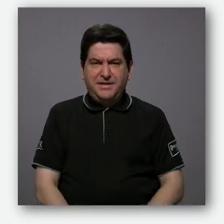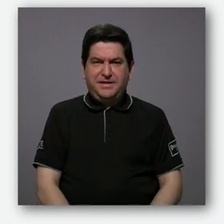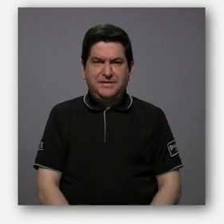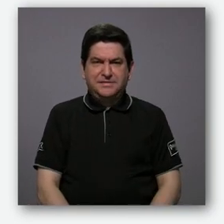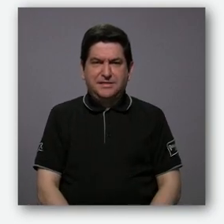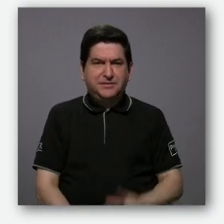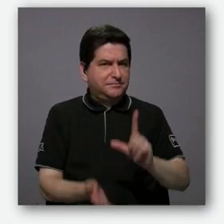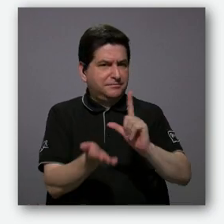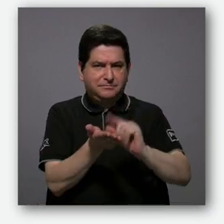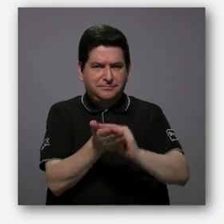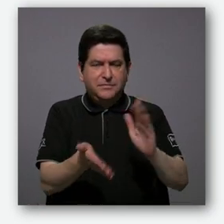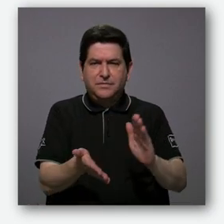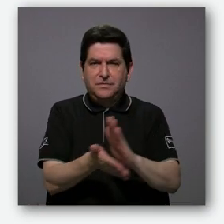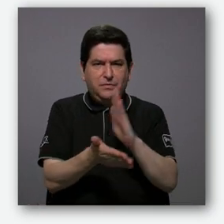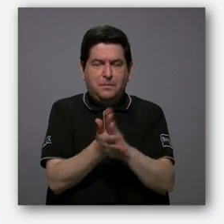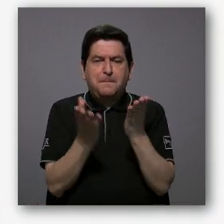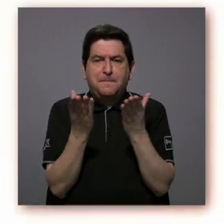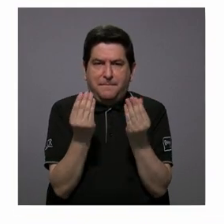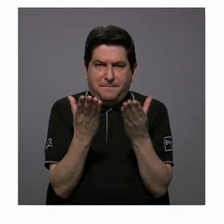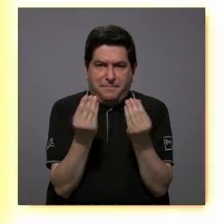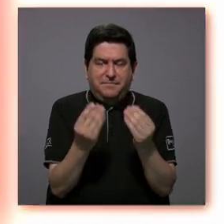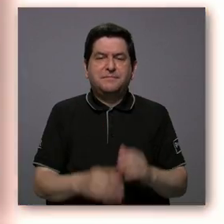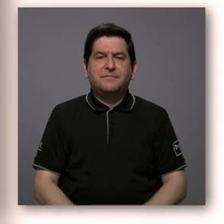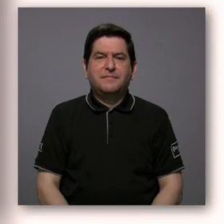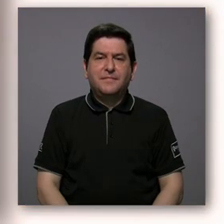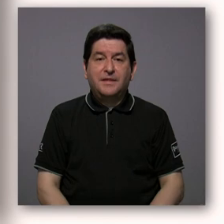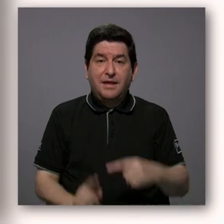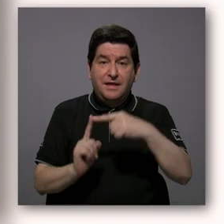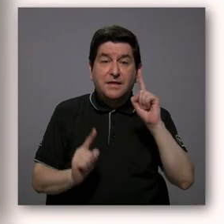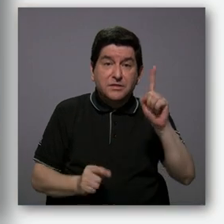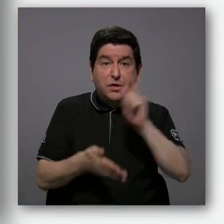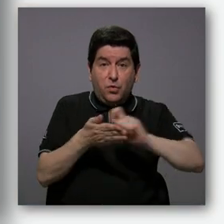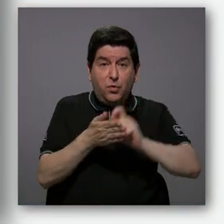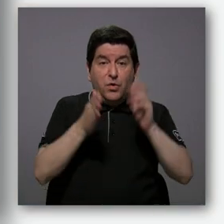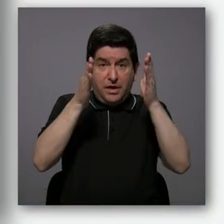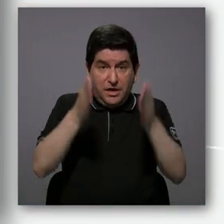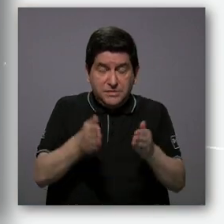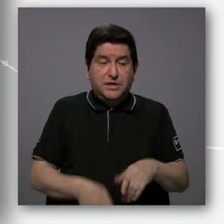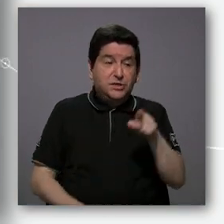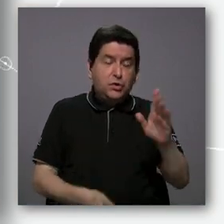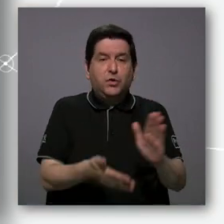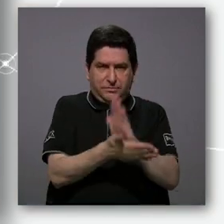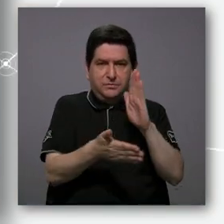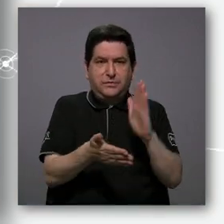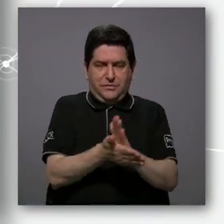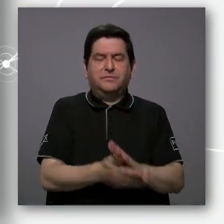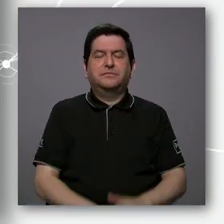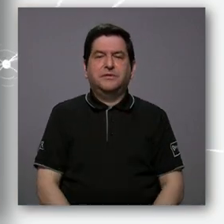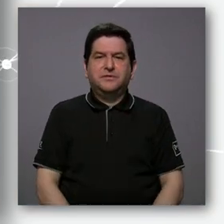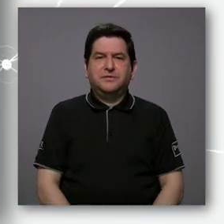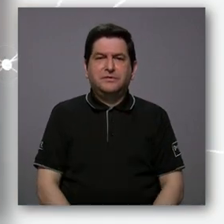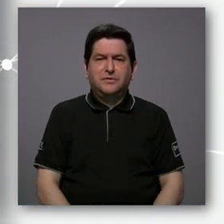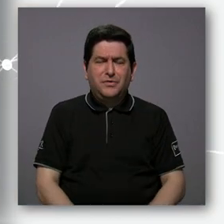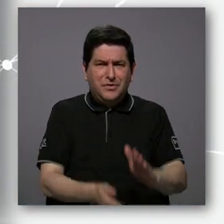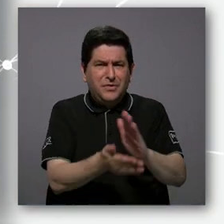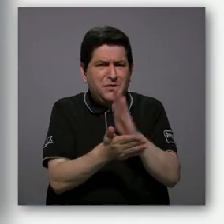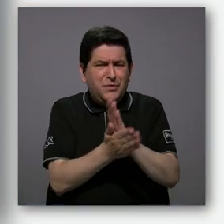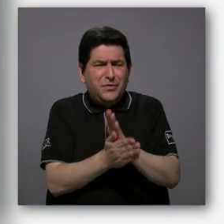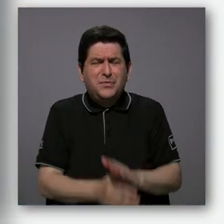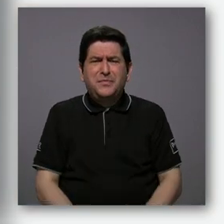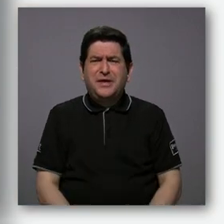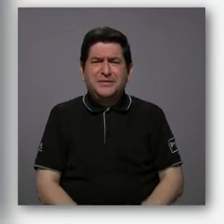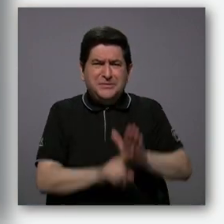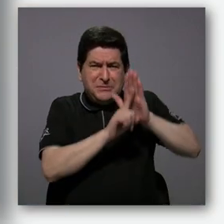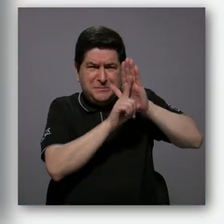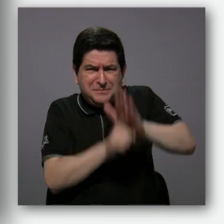para que no publicáramos el memorando del miedo por parte de uno de los autores de ese documento, que en síntesis